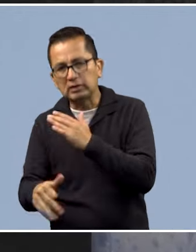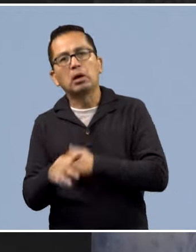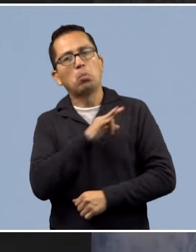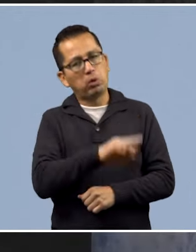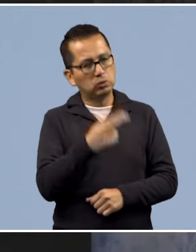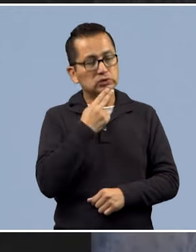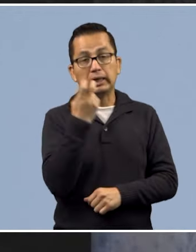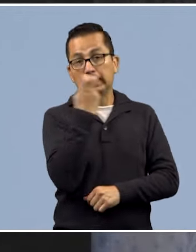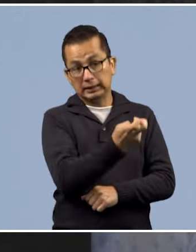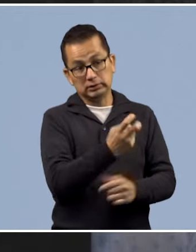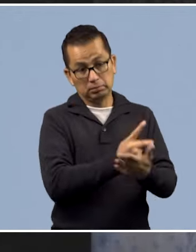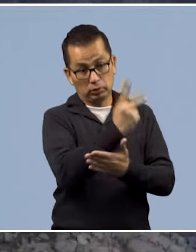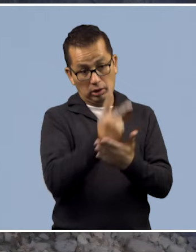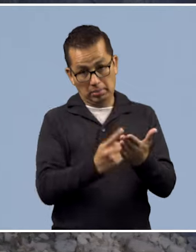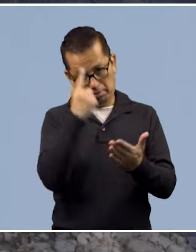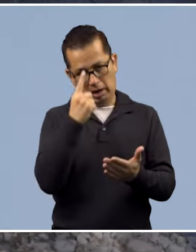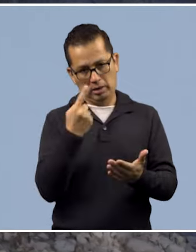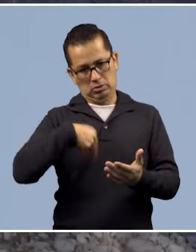que hoy nos acontece.